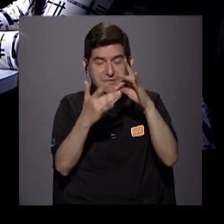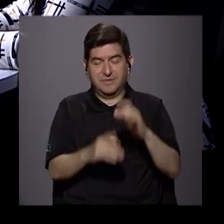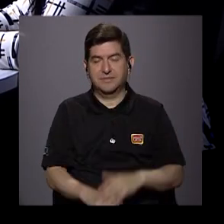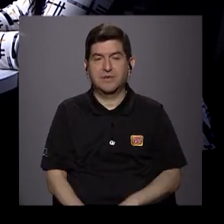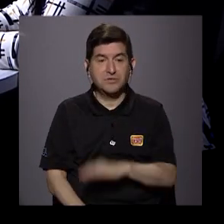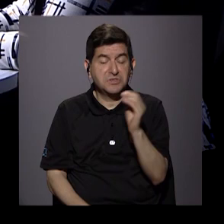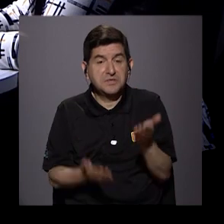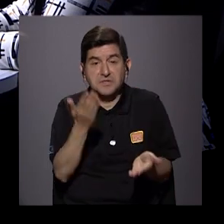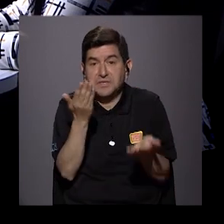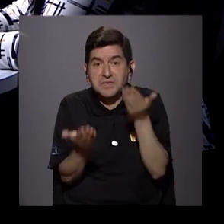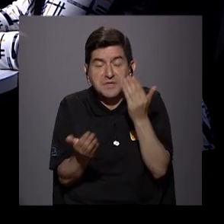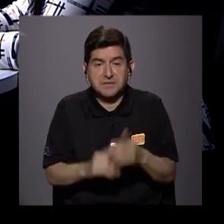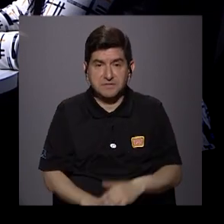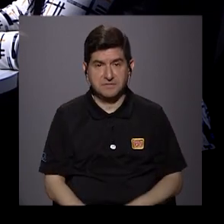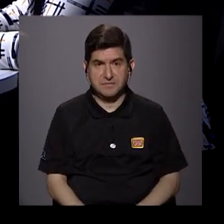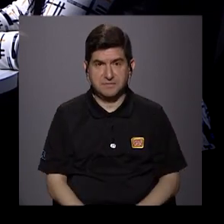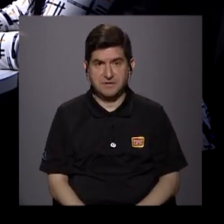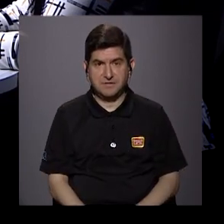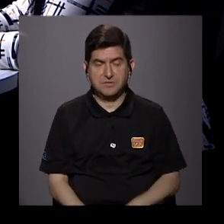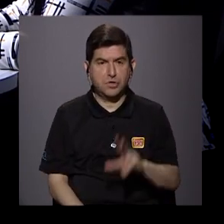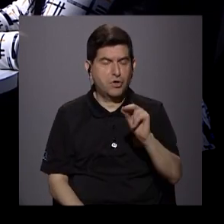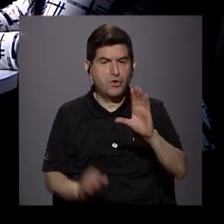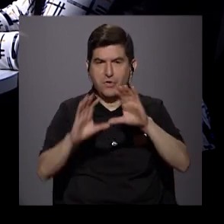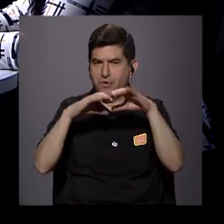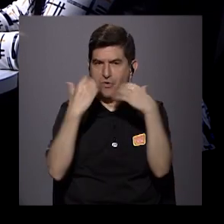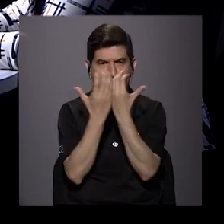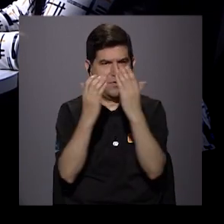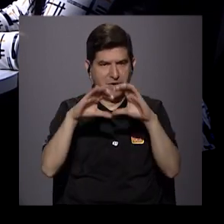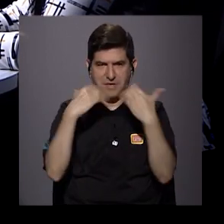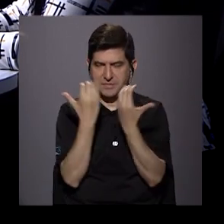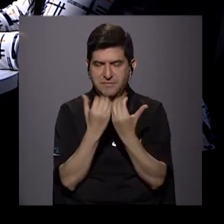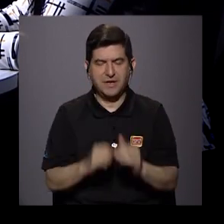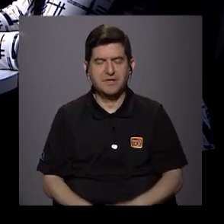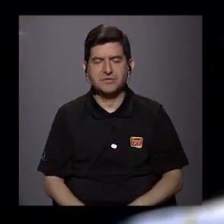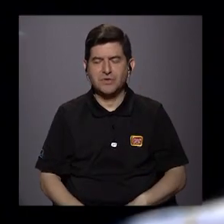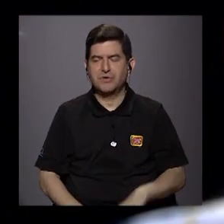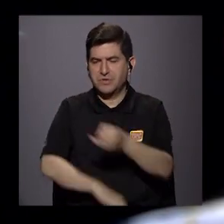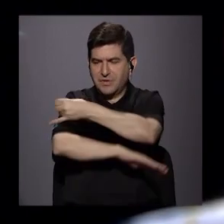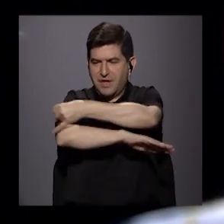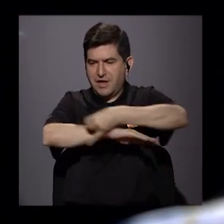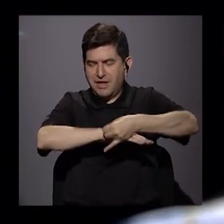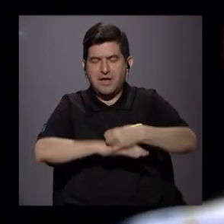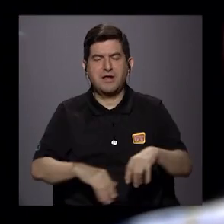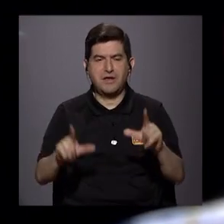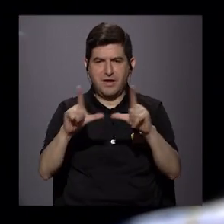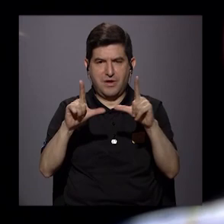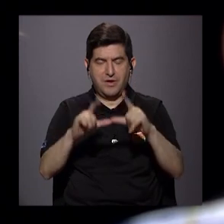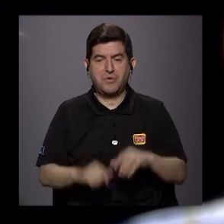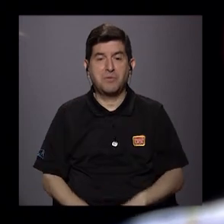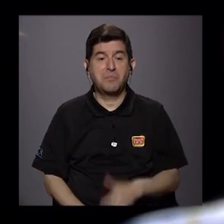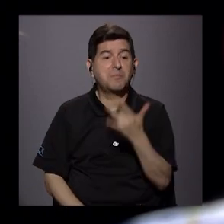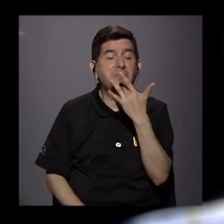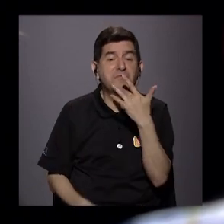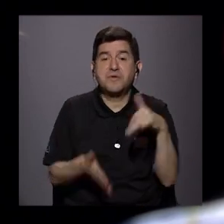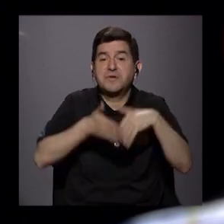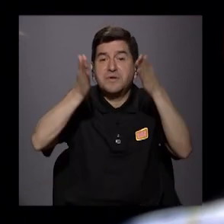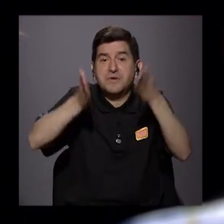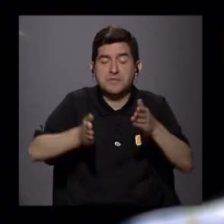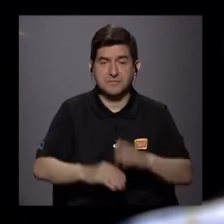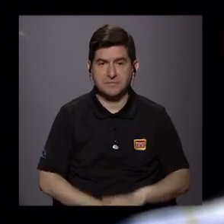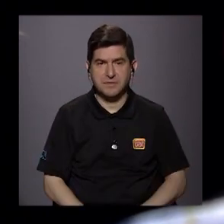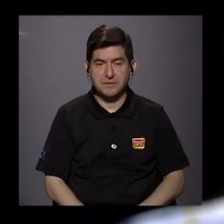y de repente, inclusive, no bajo la categoría de ingeniero titulado, sino estudiantes y que la misma, a ver,